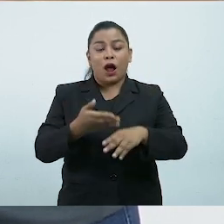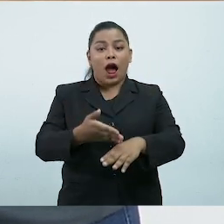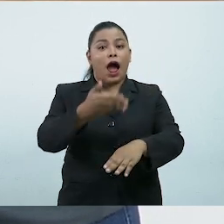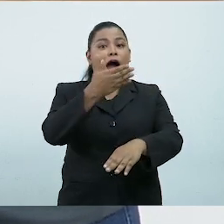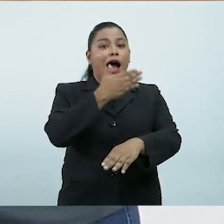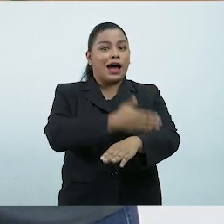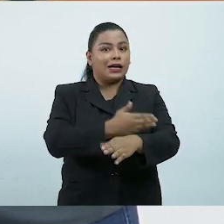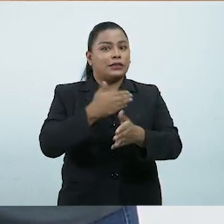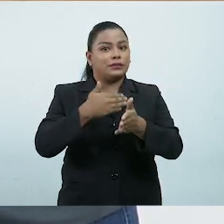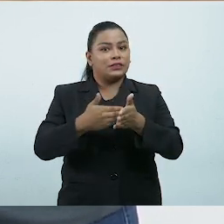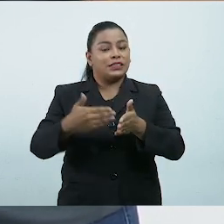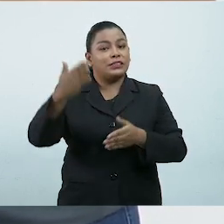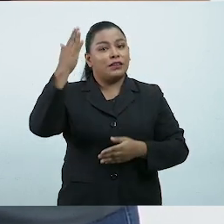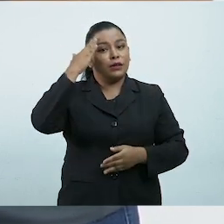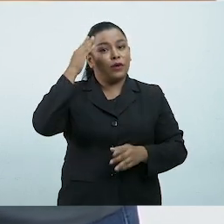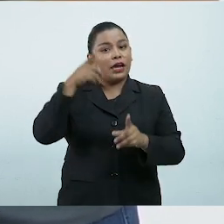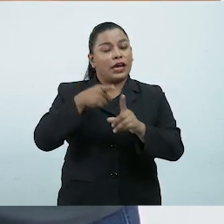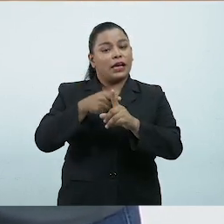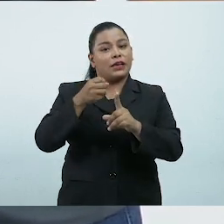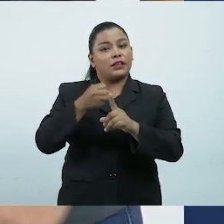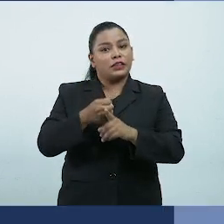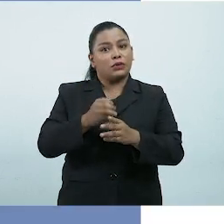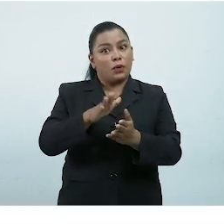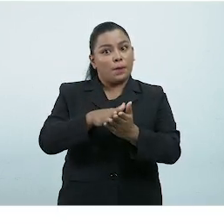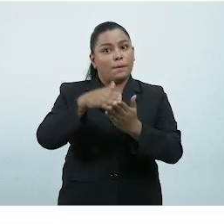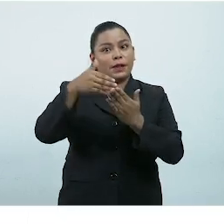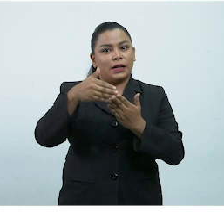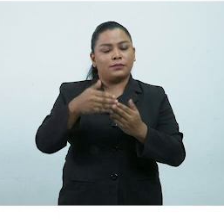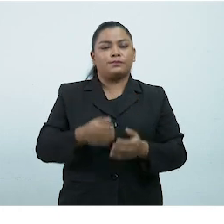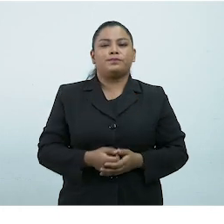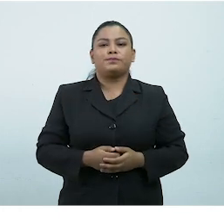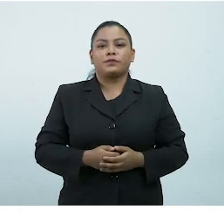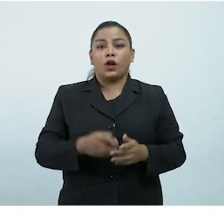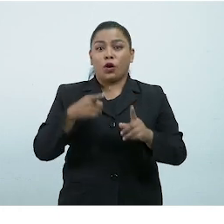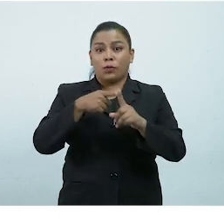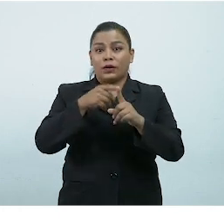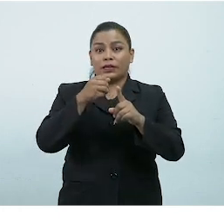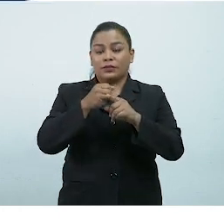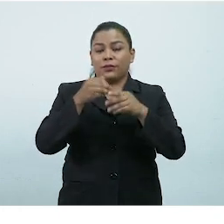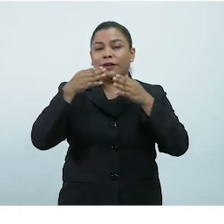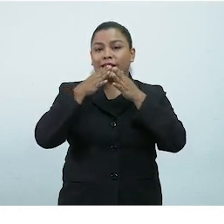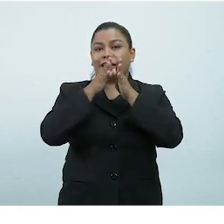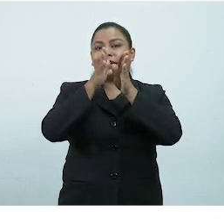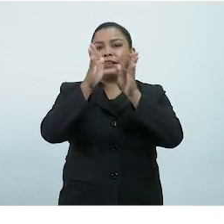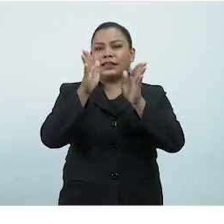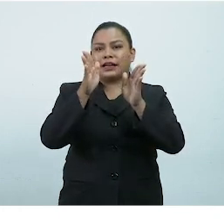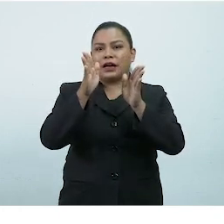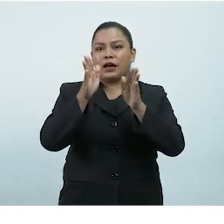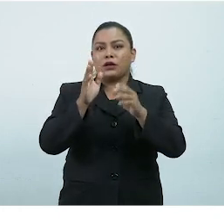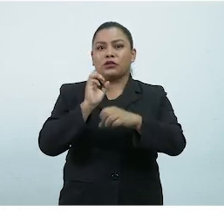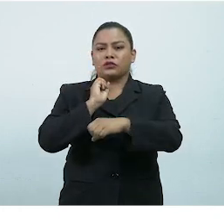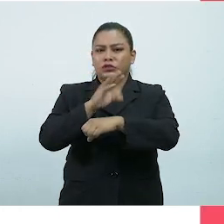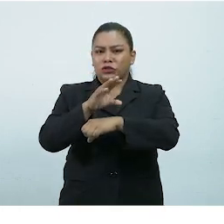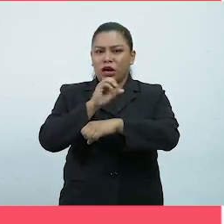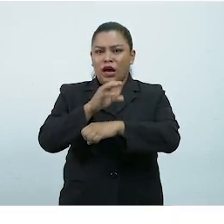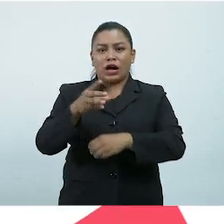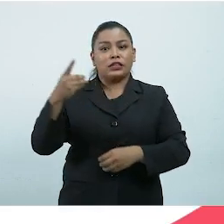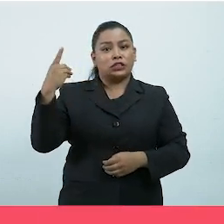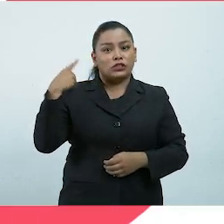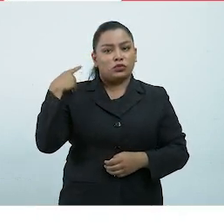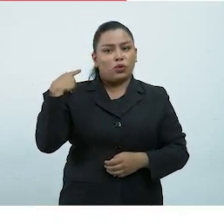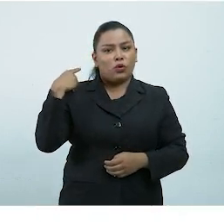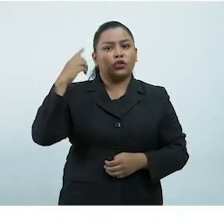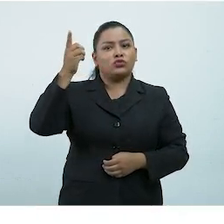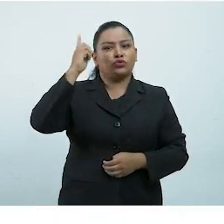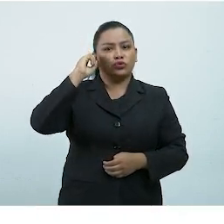empezar, conoceremos los objetivos de este plan. Objetivo general, orientar a directores y docentes sobre la